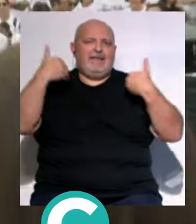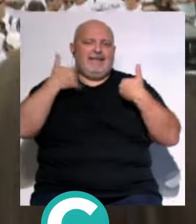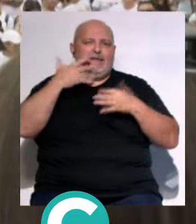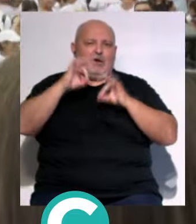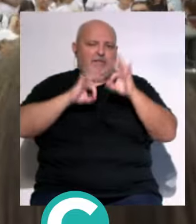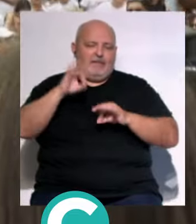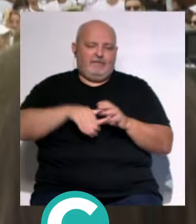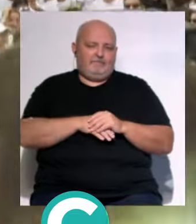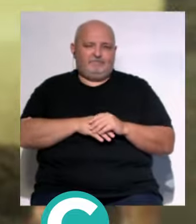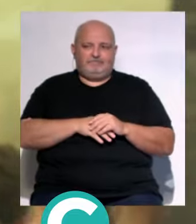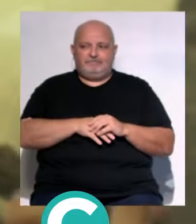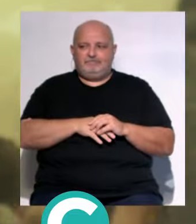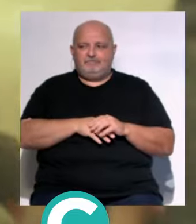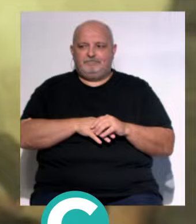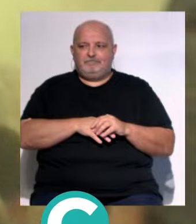organizadora.